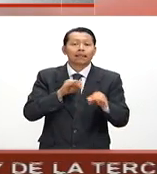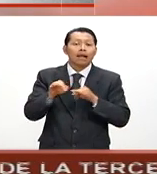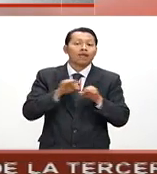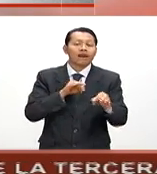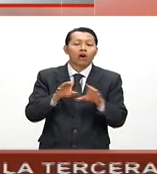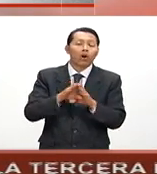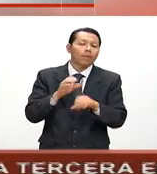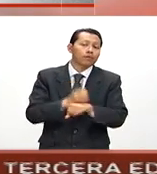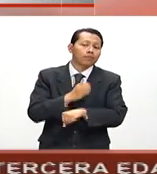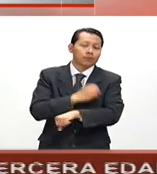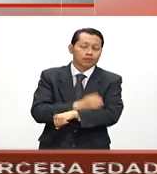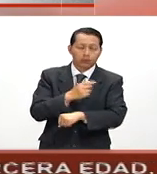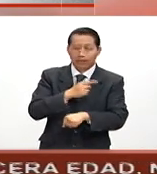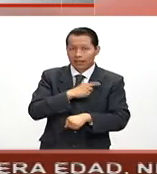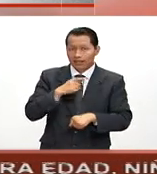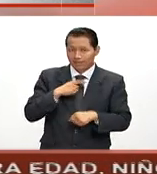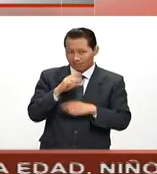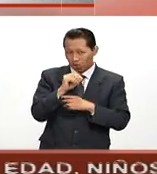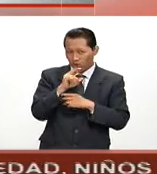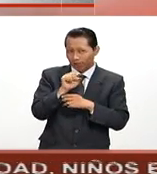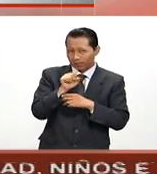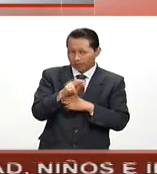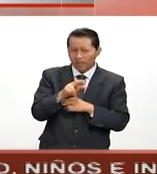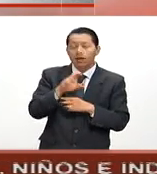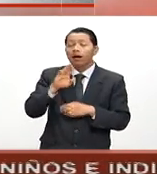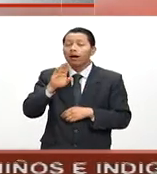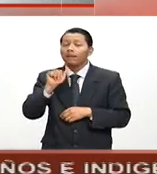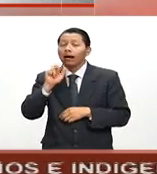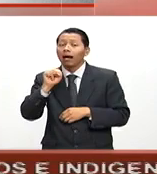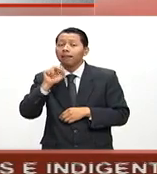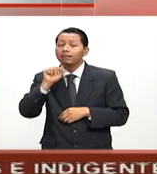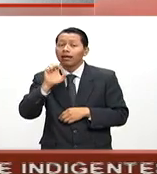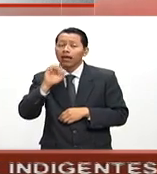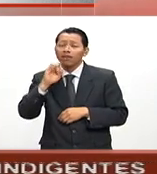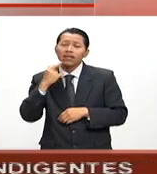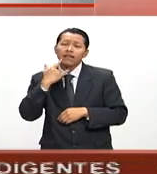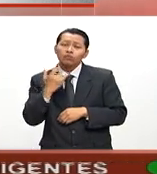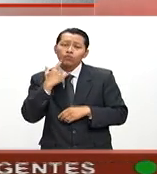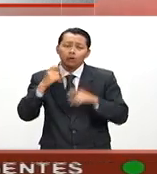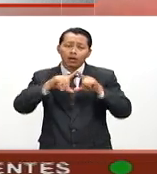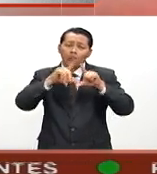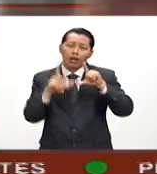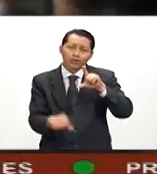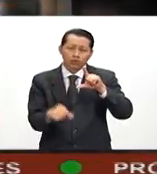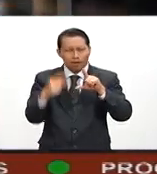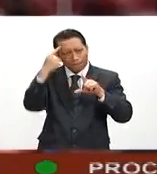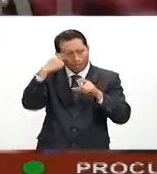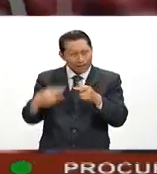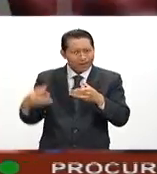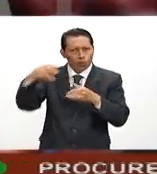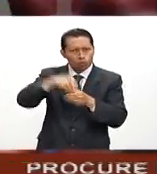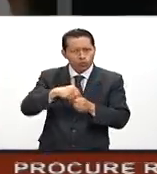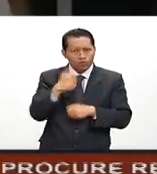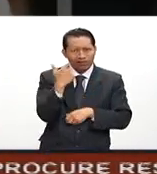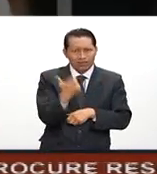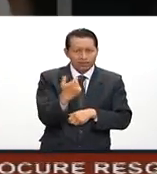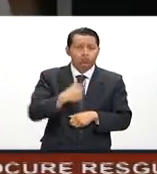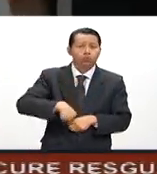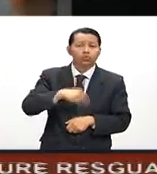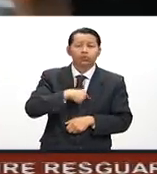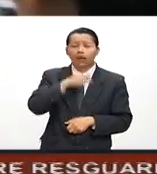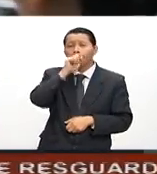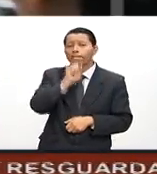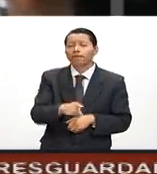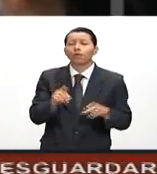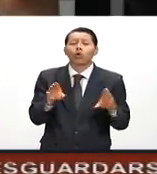compañeros de CONSAR. Bansefi se ha unido a este esfuerzo nacional de inclusión financiera que implica darnos a nosotros mismos un